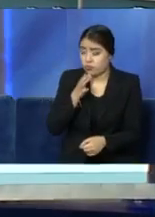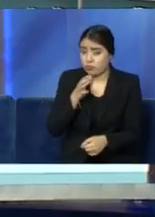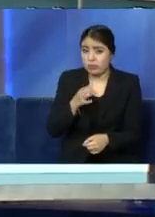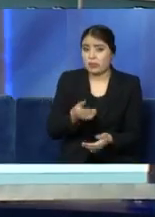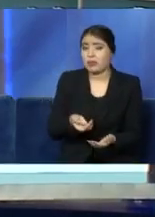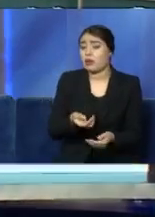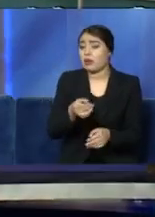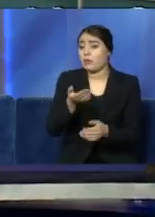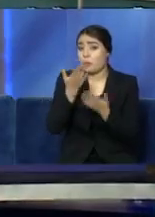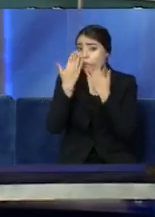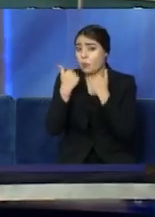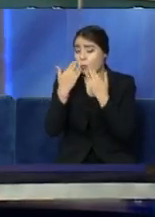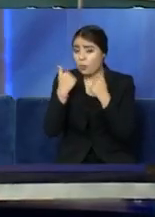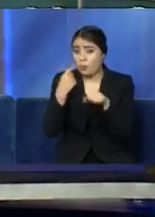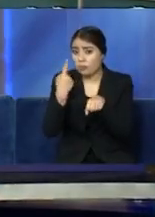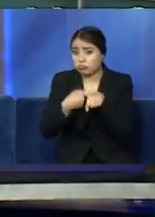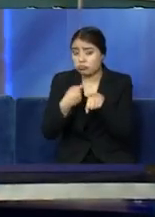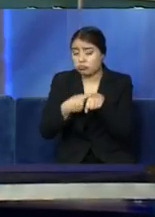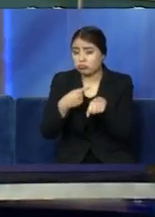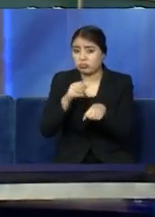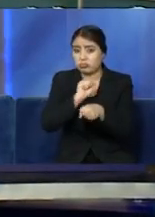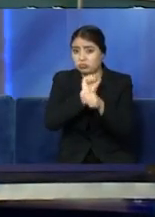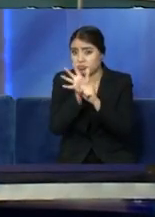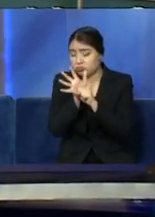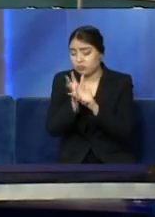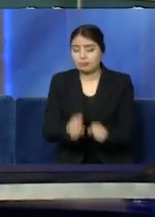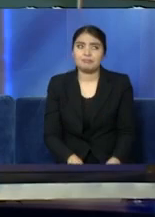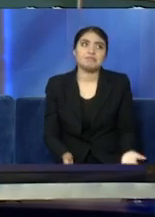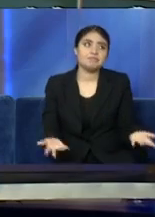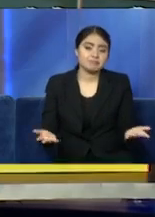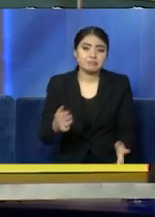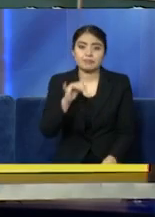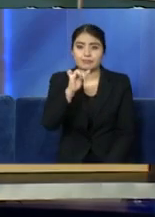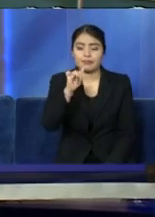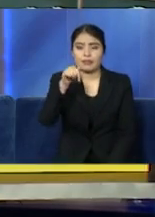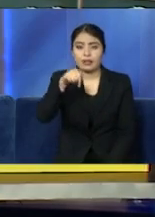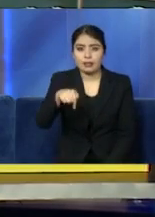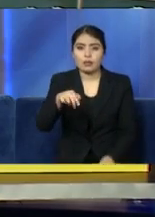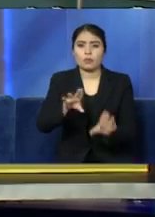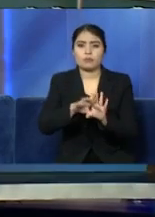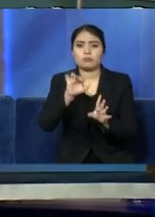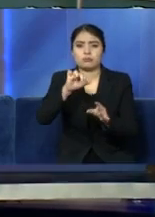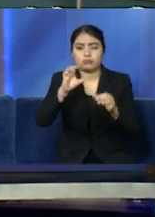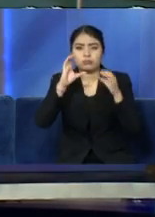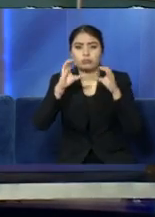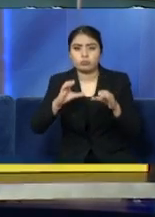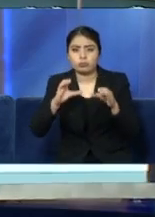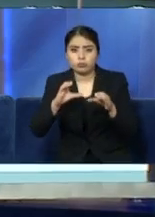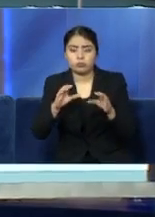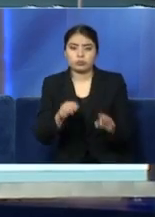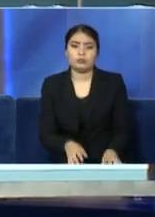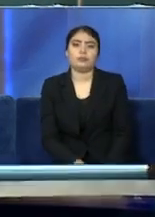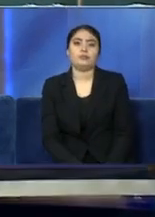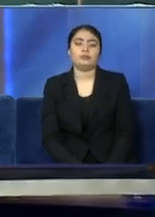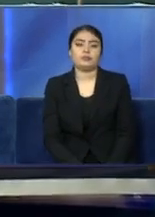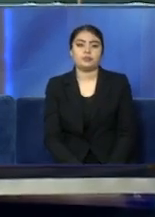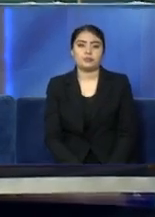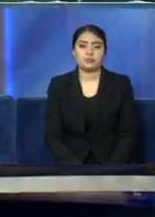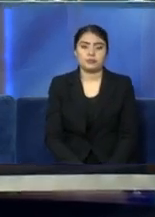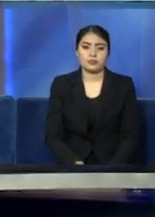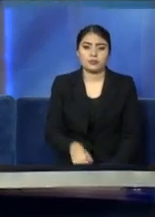hay presencia del virus. Afortunadamente, las medidas que se han tomado y la cooperación por parte del